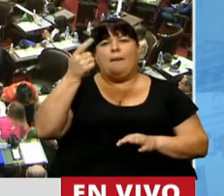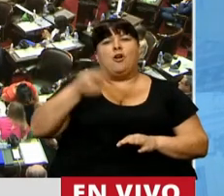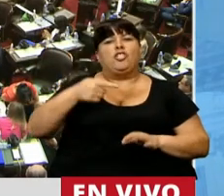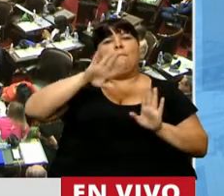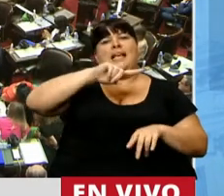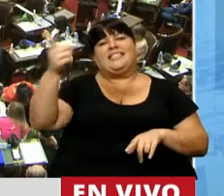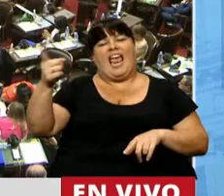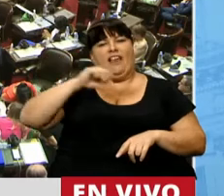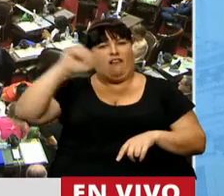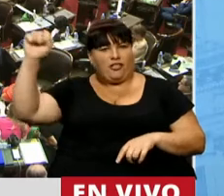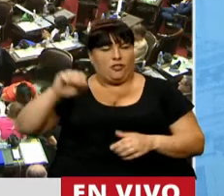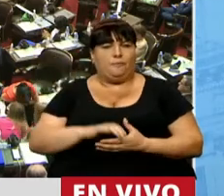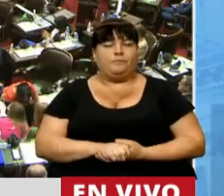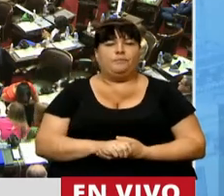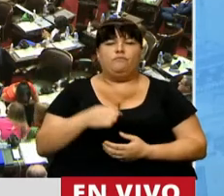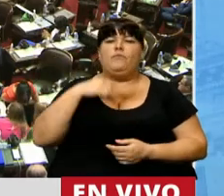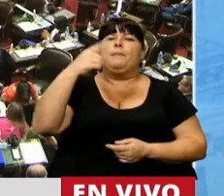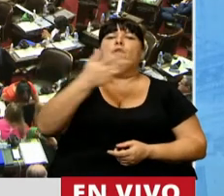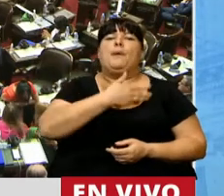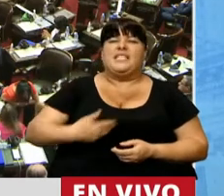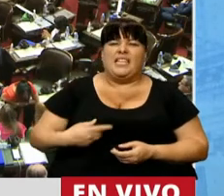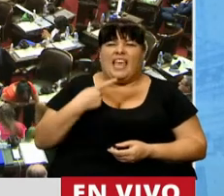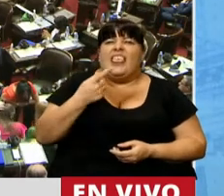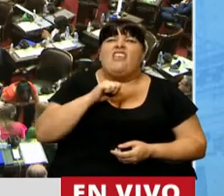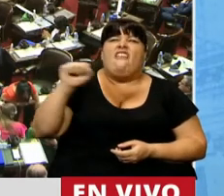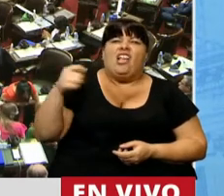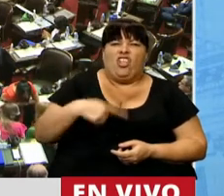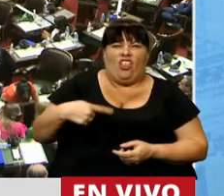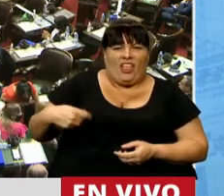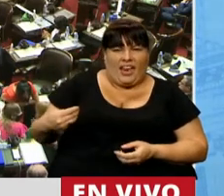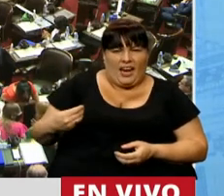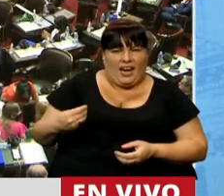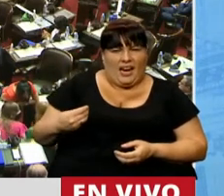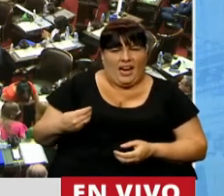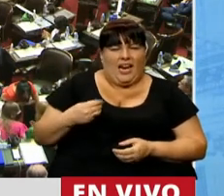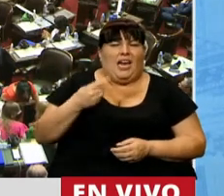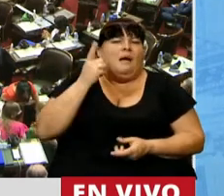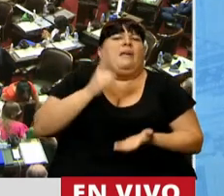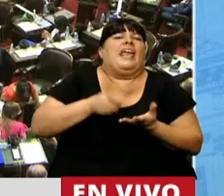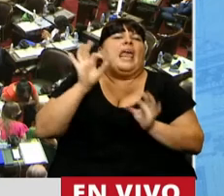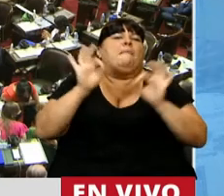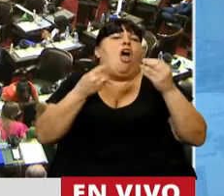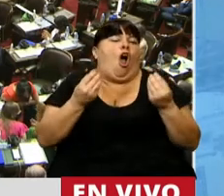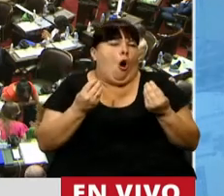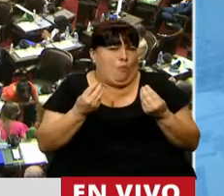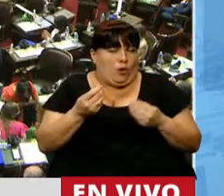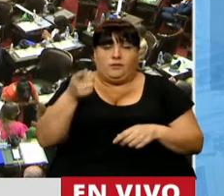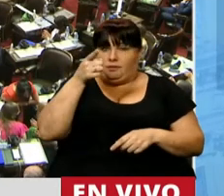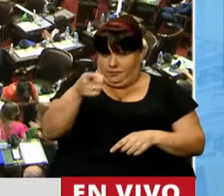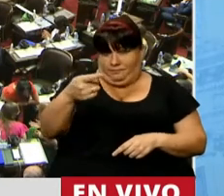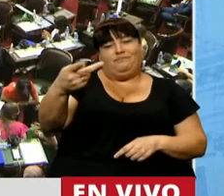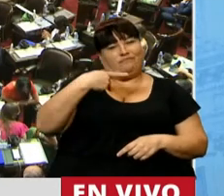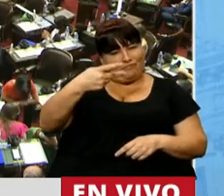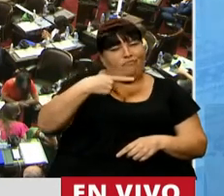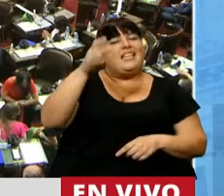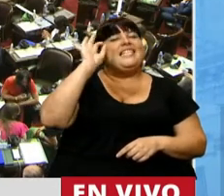por arriba de la inflación. La pregunta, presidente, es de qué inflación me están hablando, medida por quién, cuando usted y